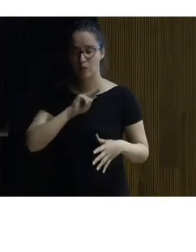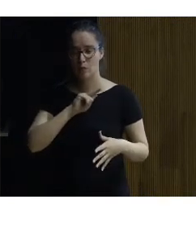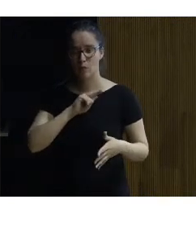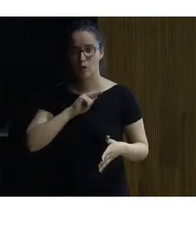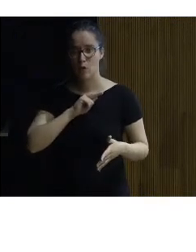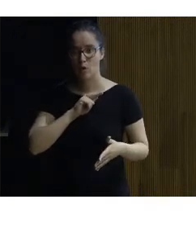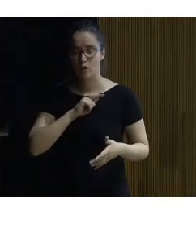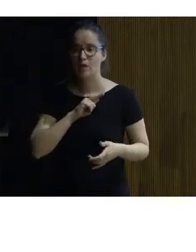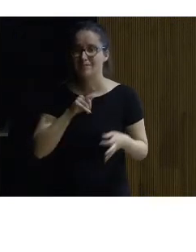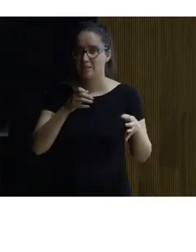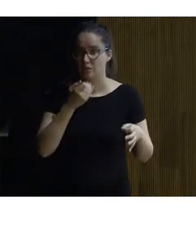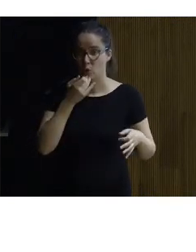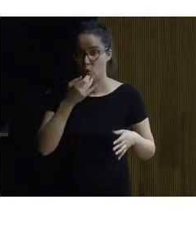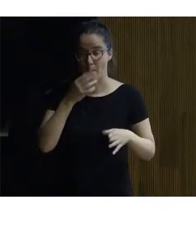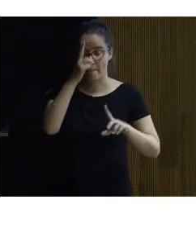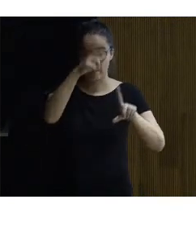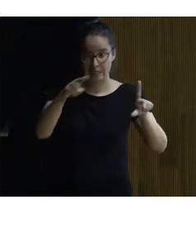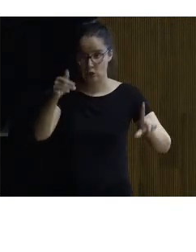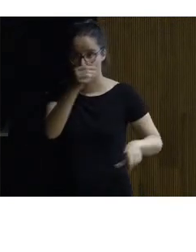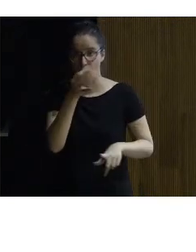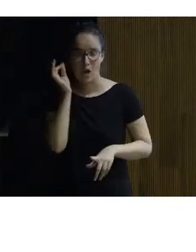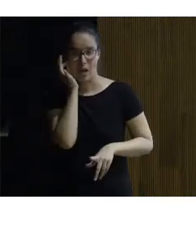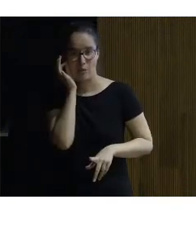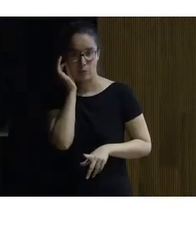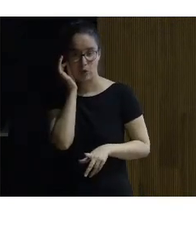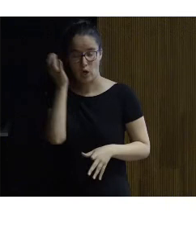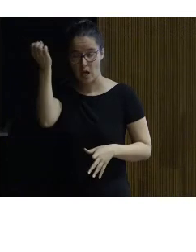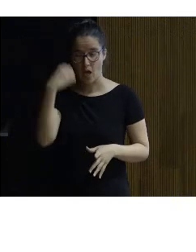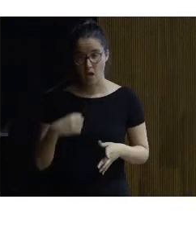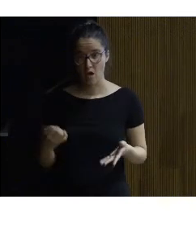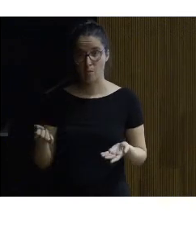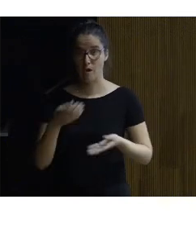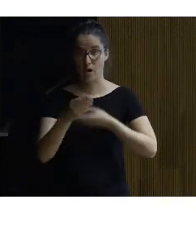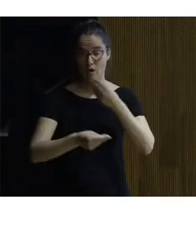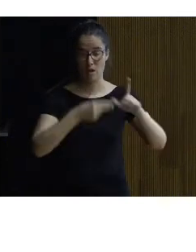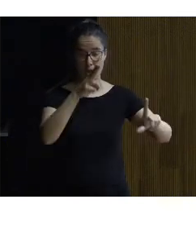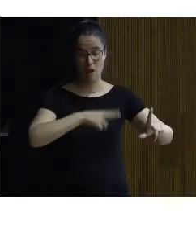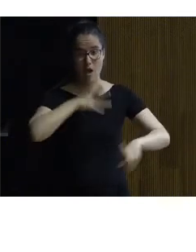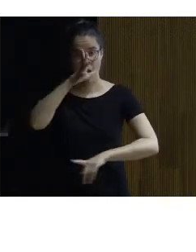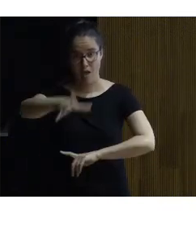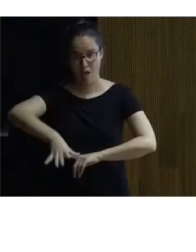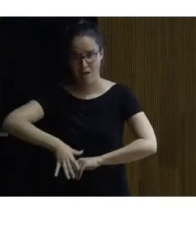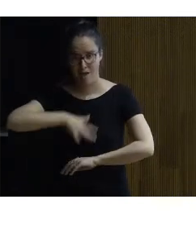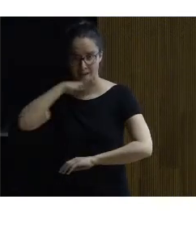seguramente tuvo el pintor o la pintora del Plano Lítico para realizar esas maravillosas pinturas